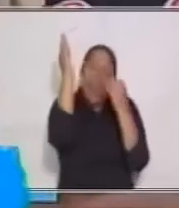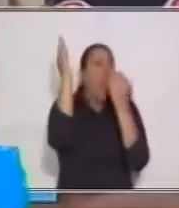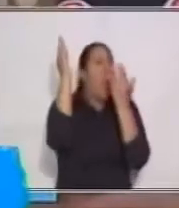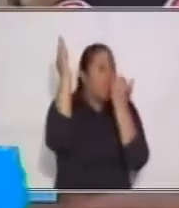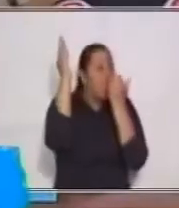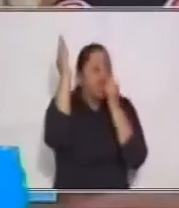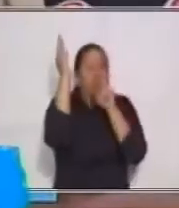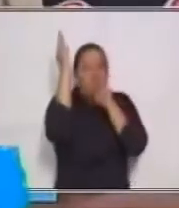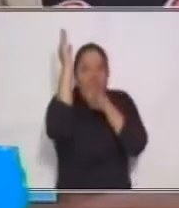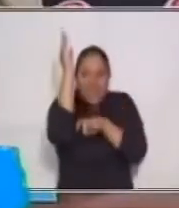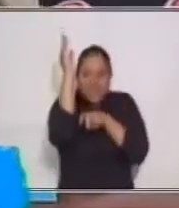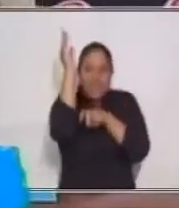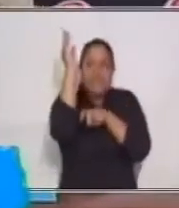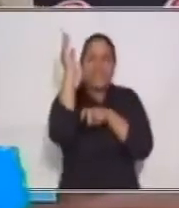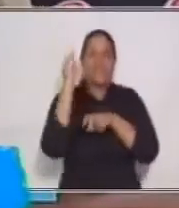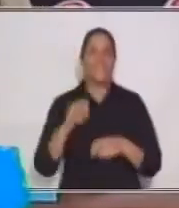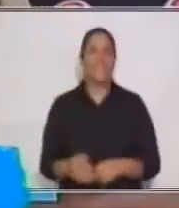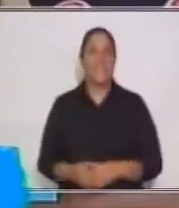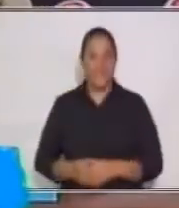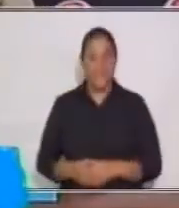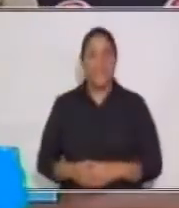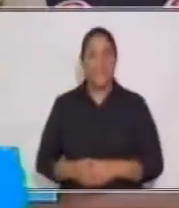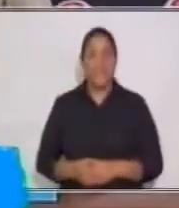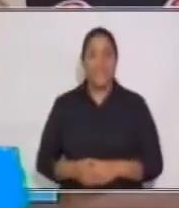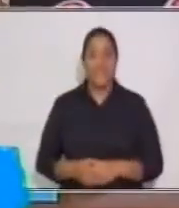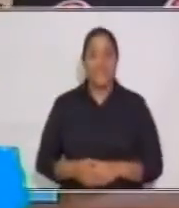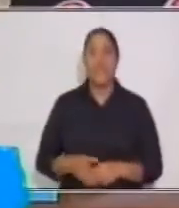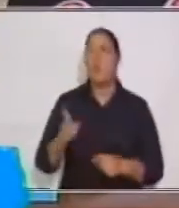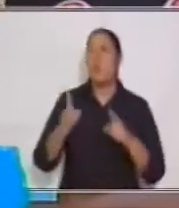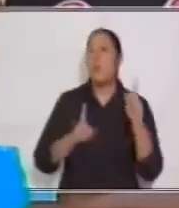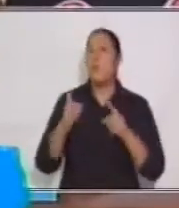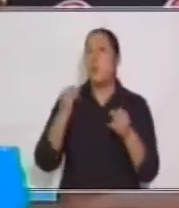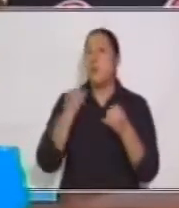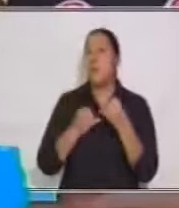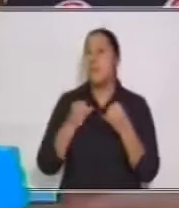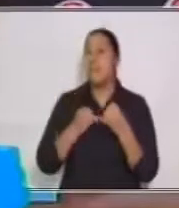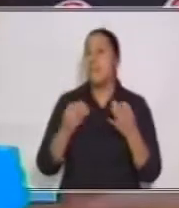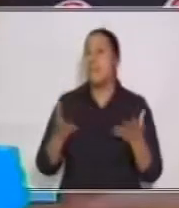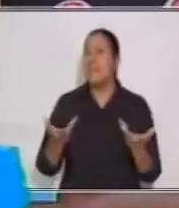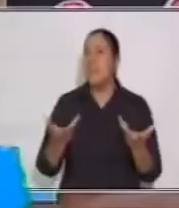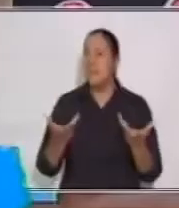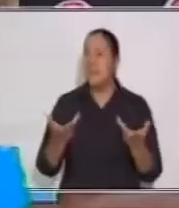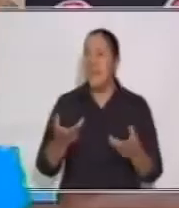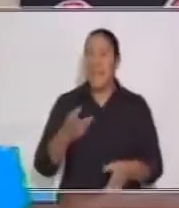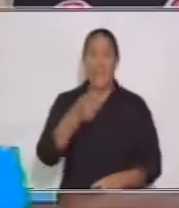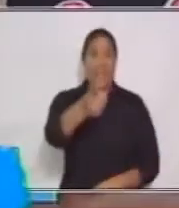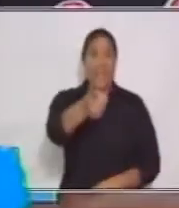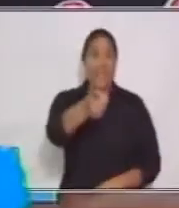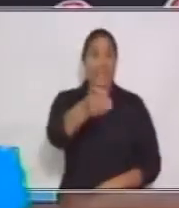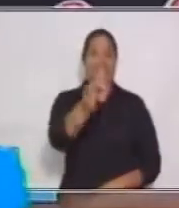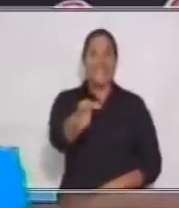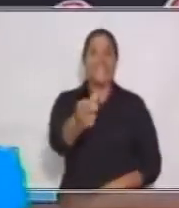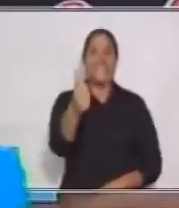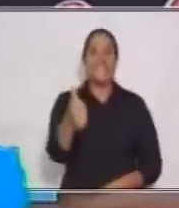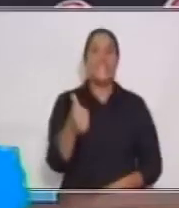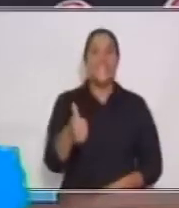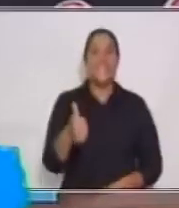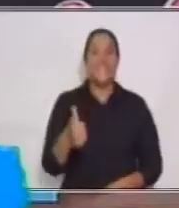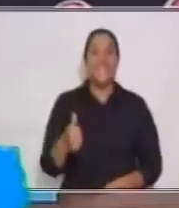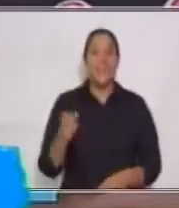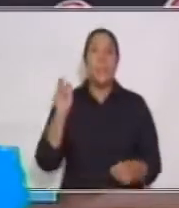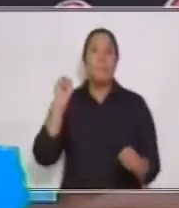manzana roja. ¿Y qué irá al final? ¿Qué va al final? Excelente. Muy bien.